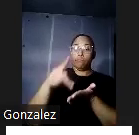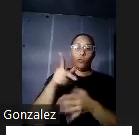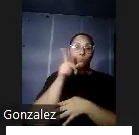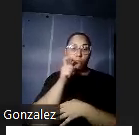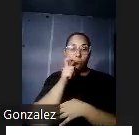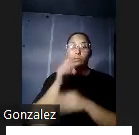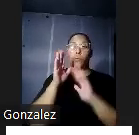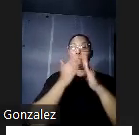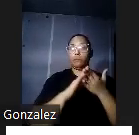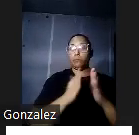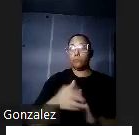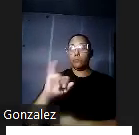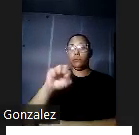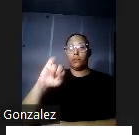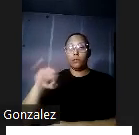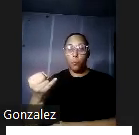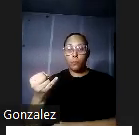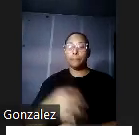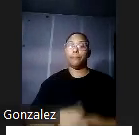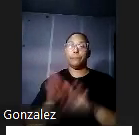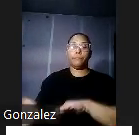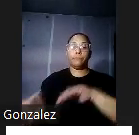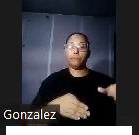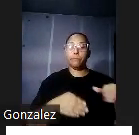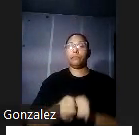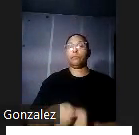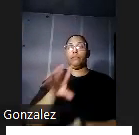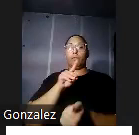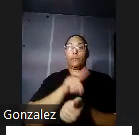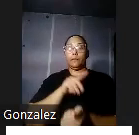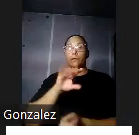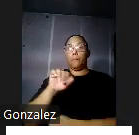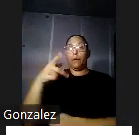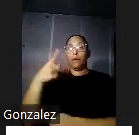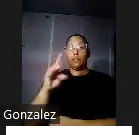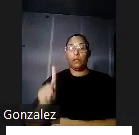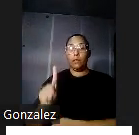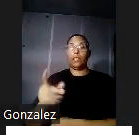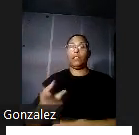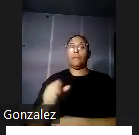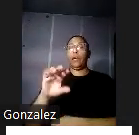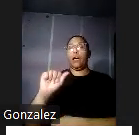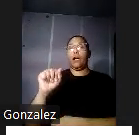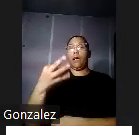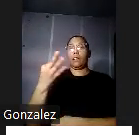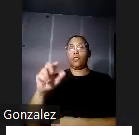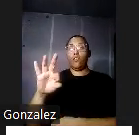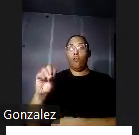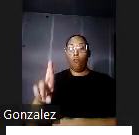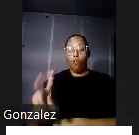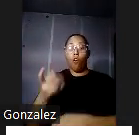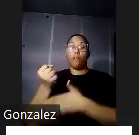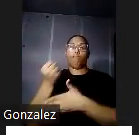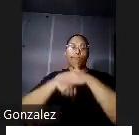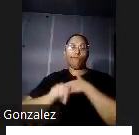Ahora bien vamos a hablar del doctor Ashford. El doctor Ashford nació el 18 de septiembre de 1873